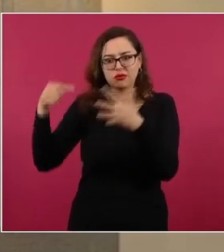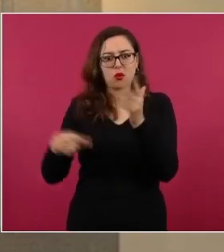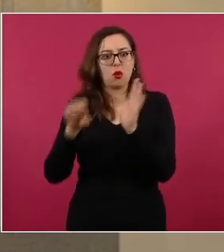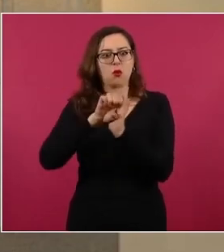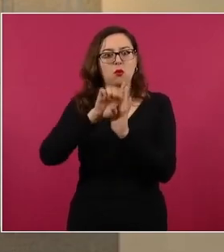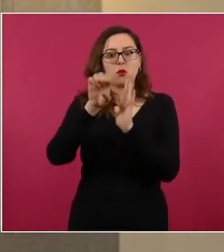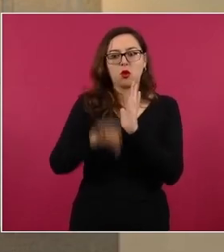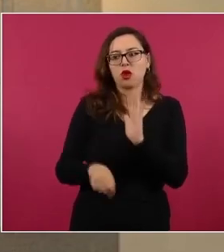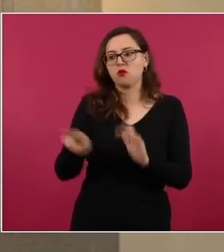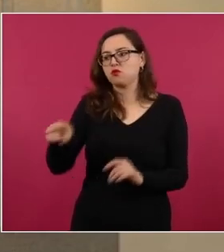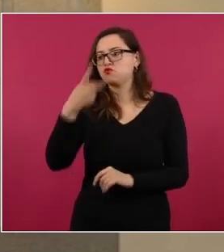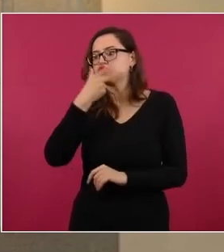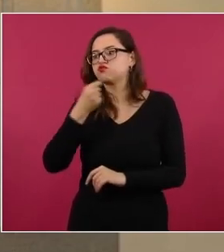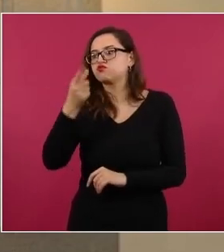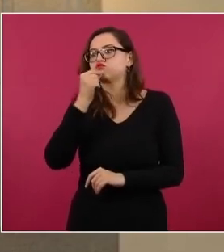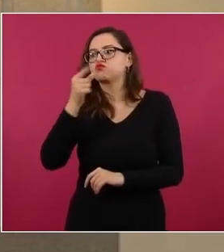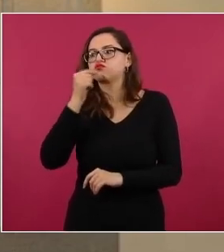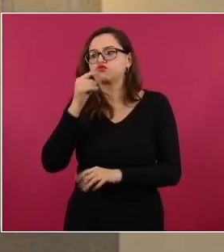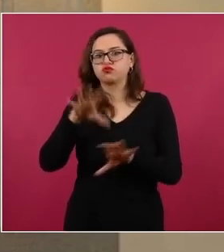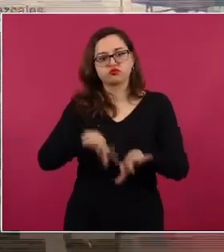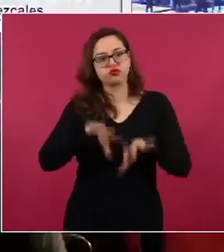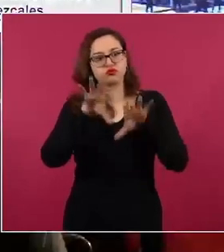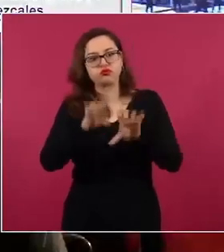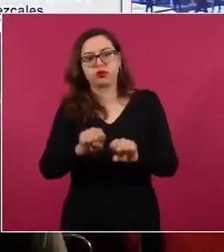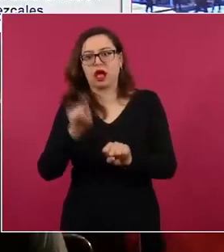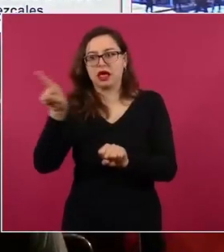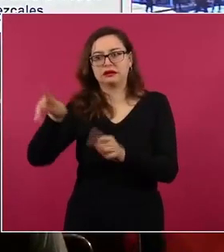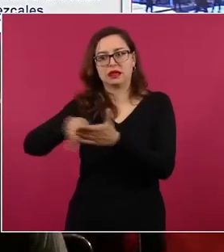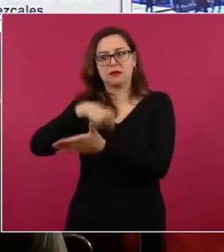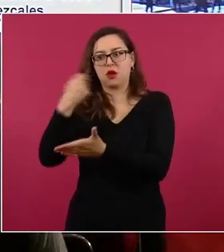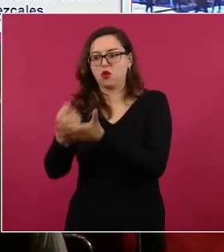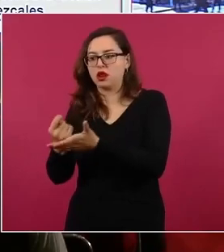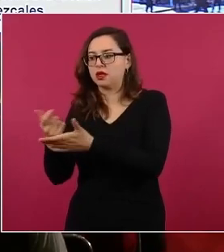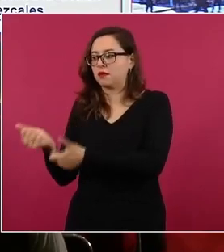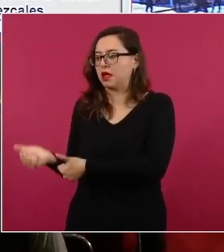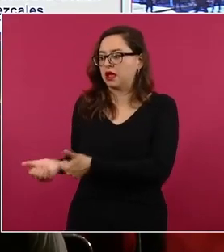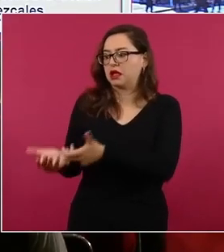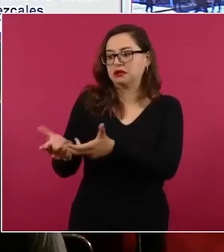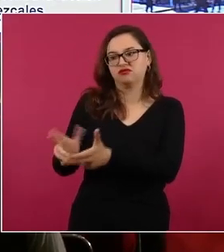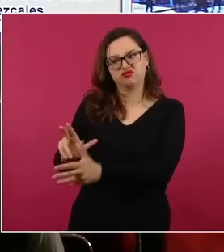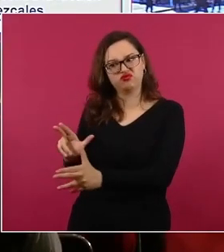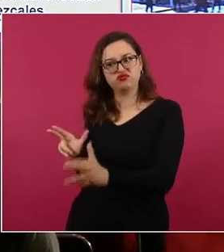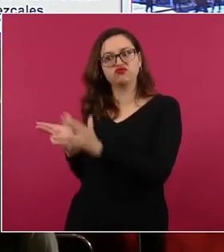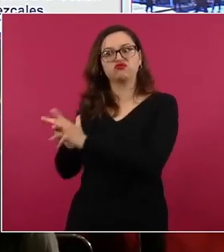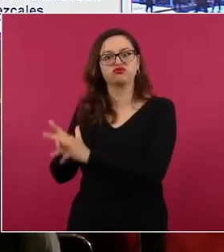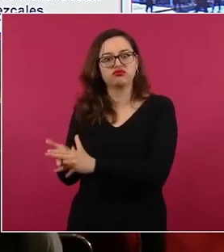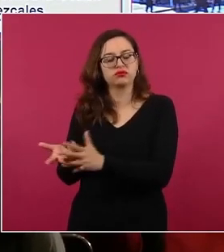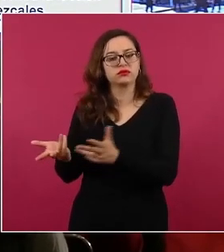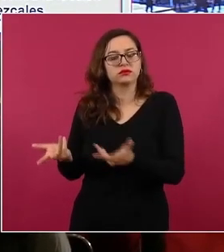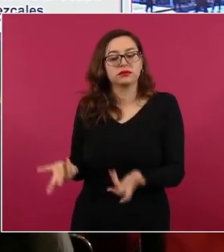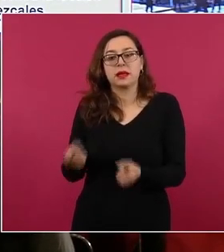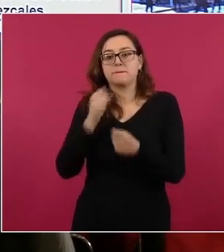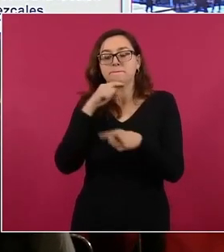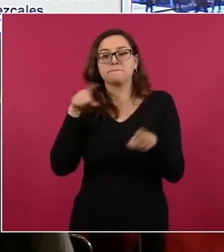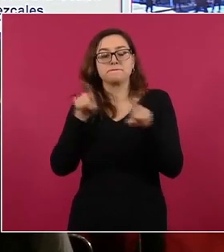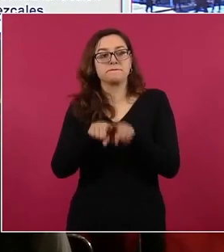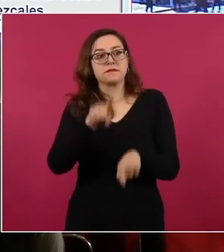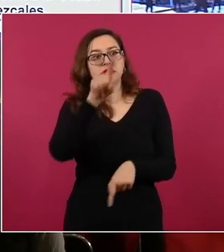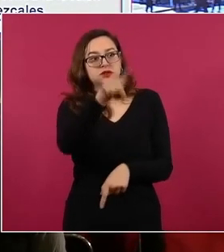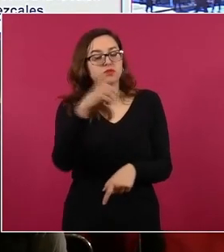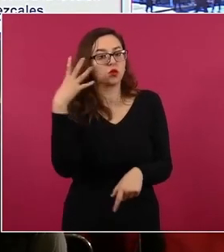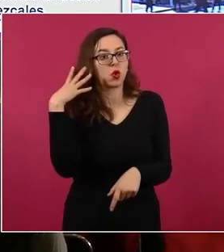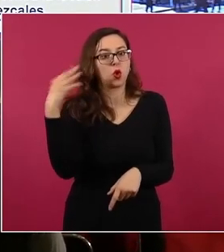al estado de Tamaulipas, como son los hechos violentos del Cerezo de Colima, que dieron como consecuencia un saldo